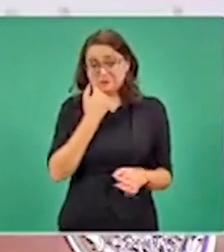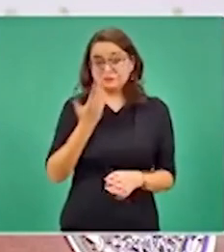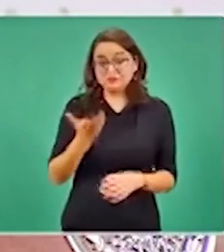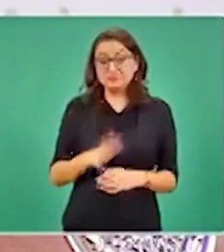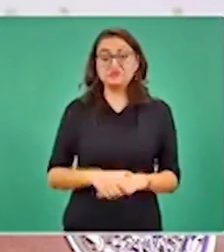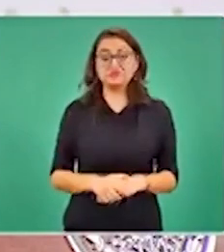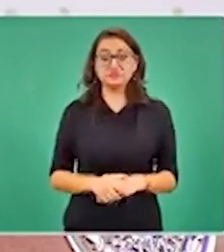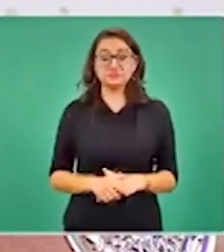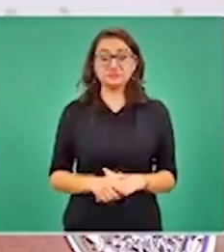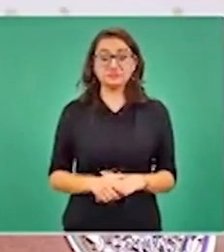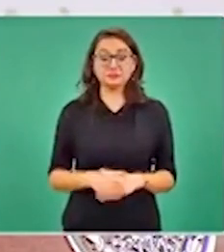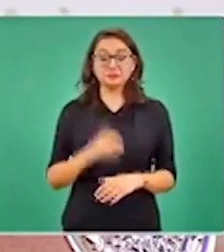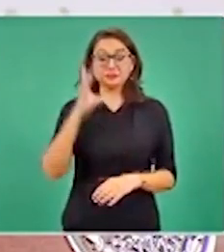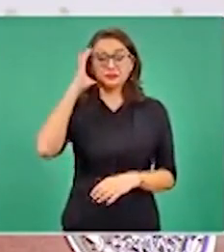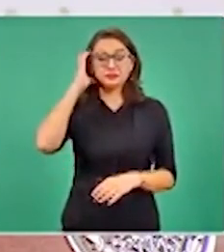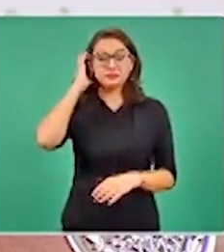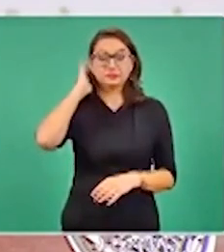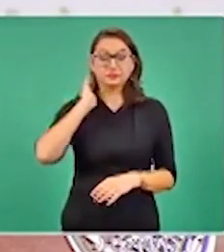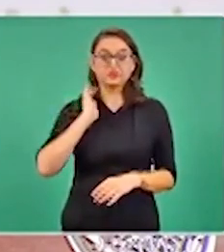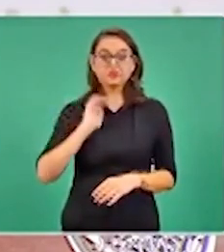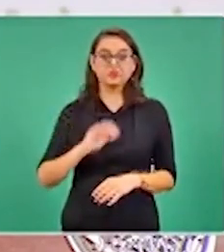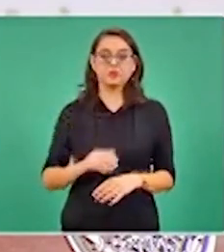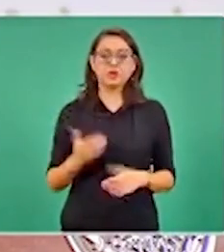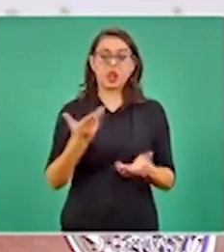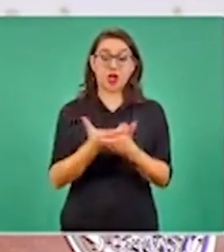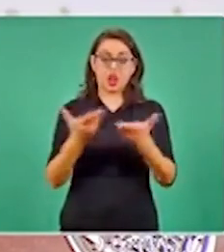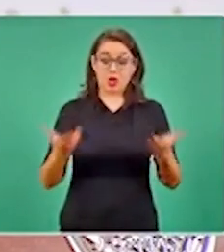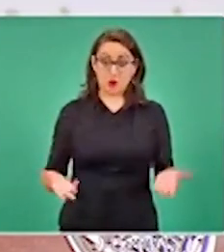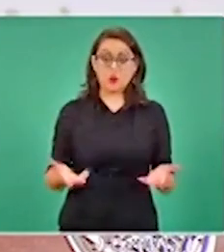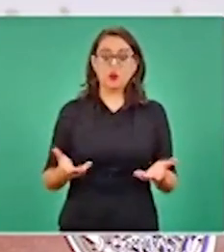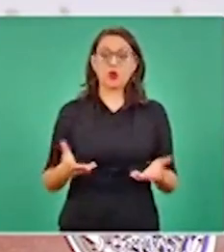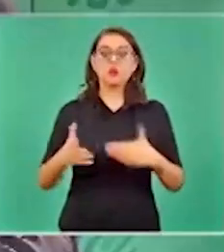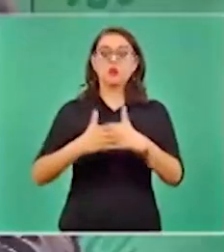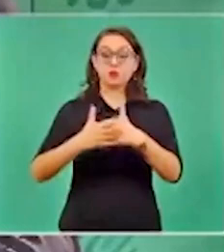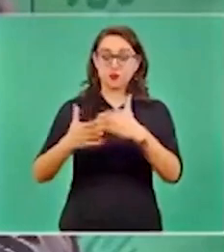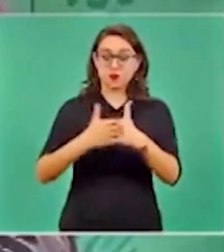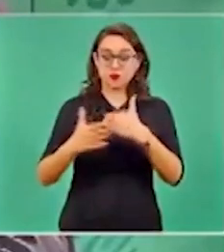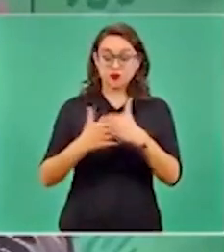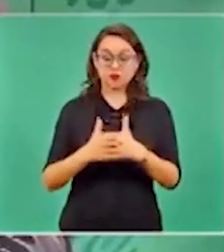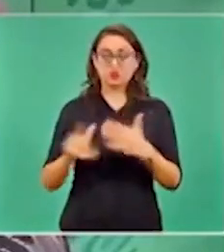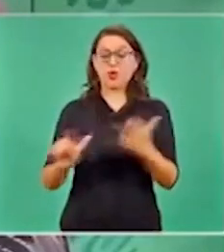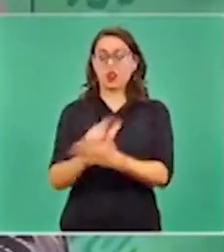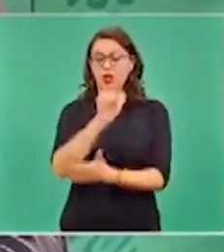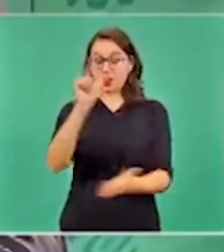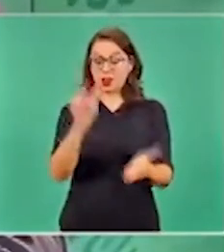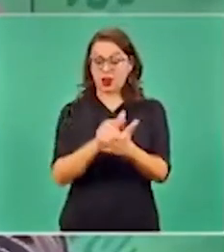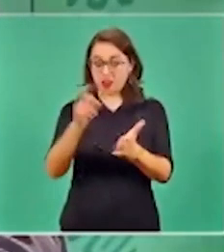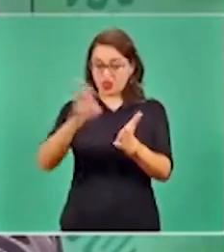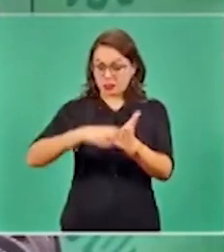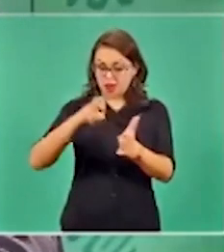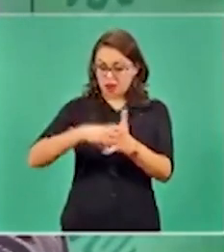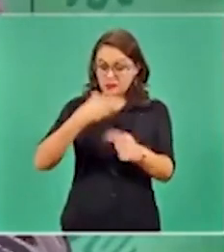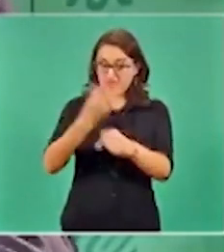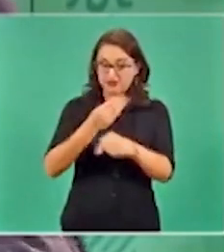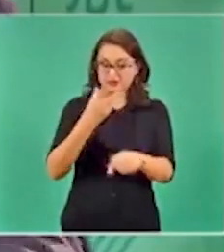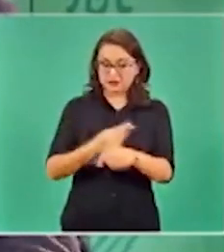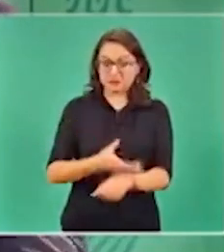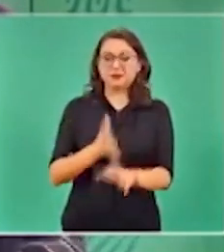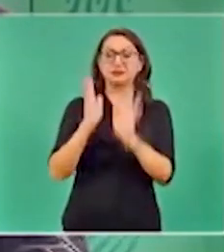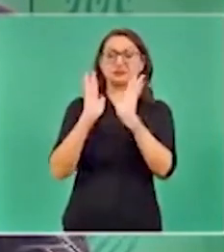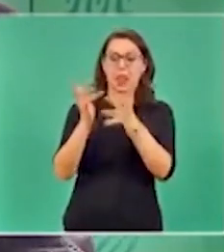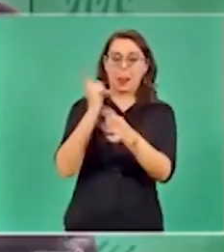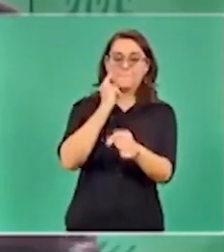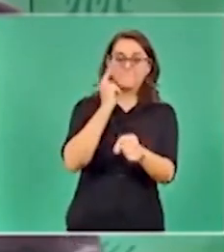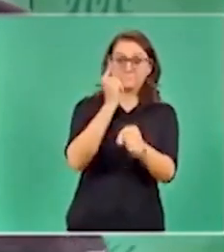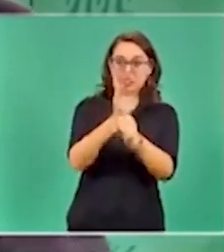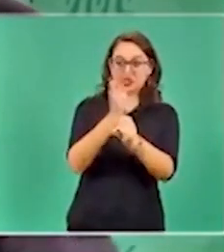Ahora, con la reforma eléctrica, los estoy viendo, así como